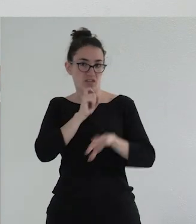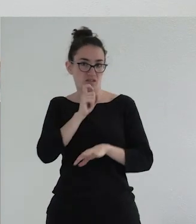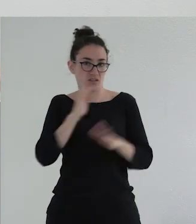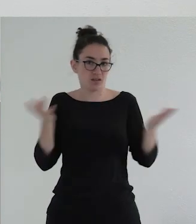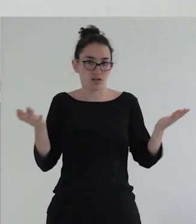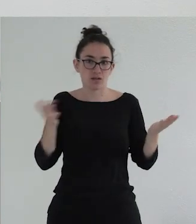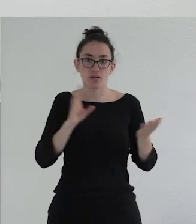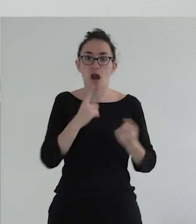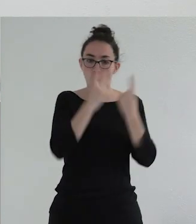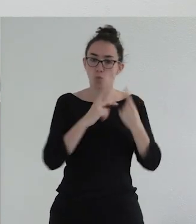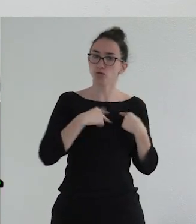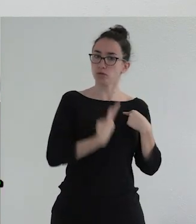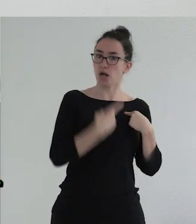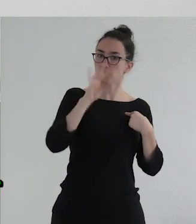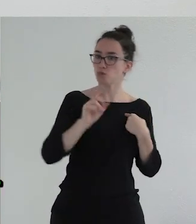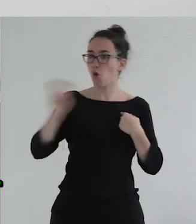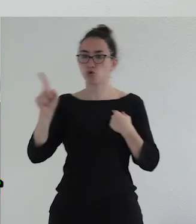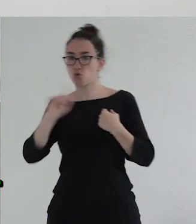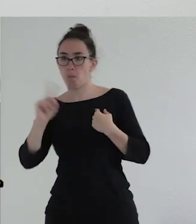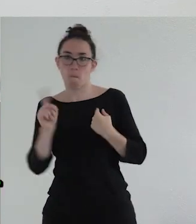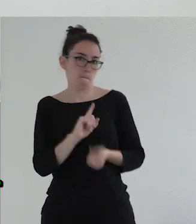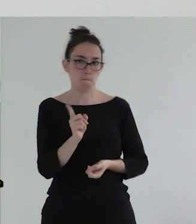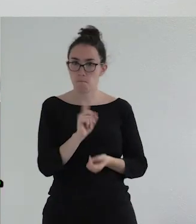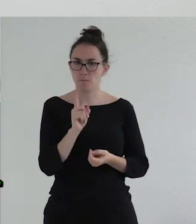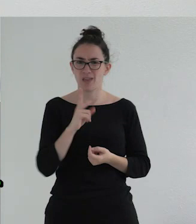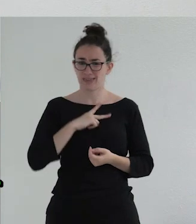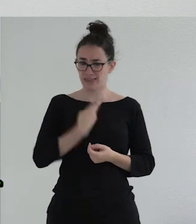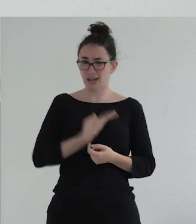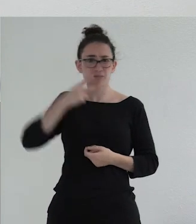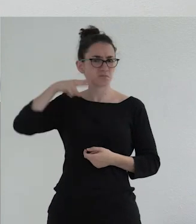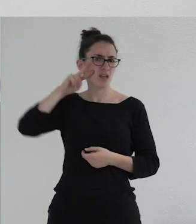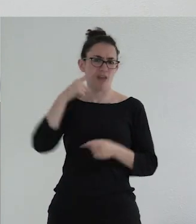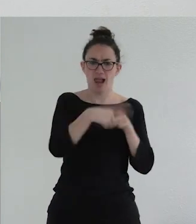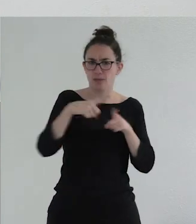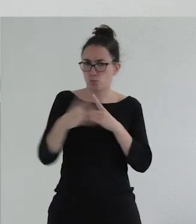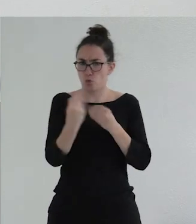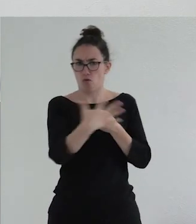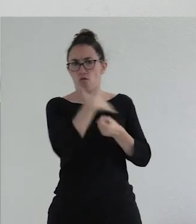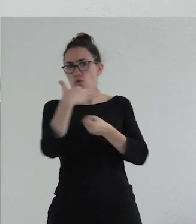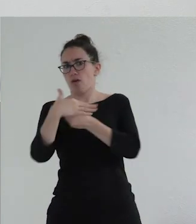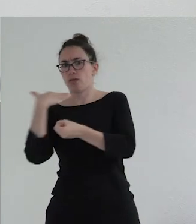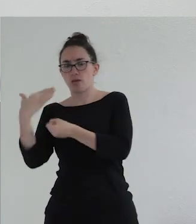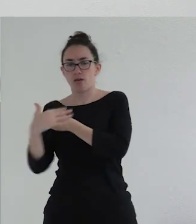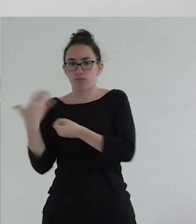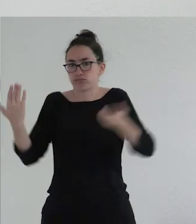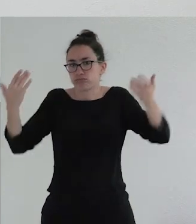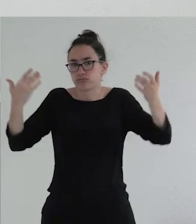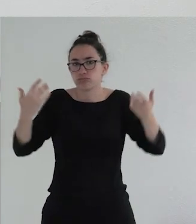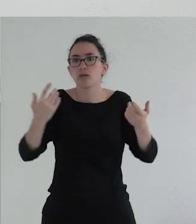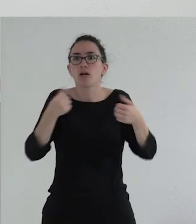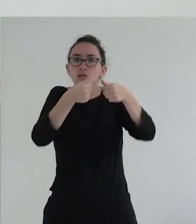ciertamente trans y gente que no lo es pues la experiencia trans tiene que ver con muchos elementos que no sé si podrían señalarse ni